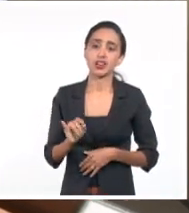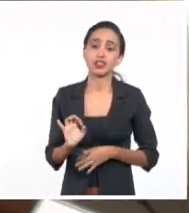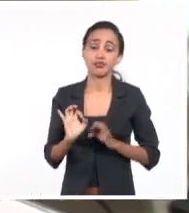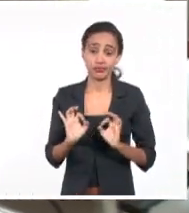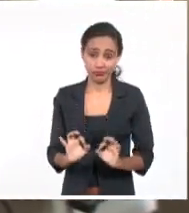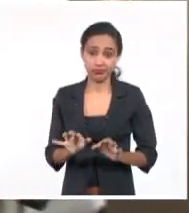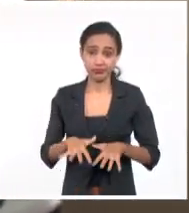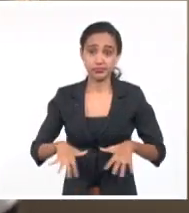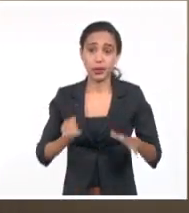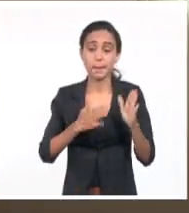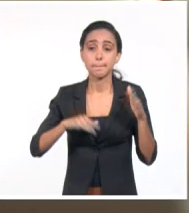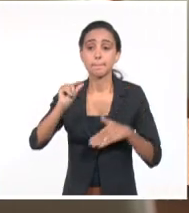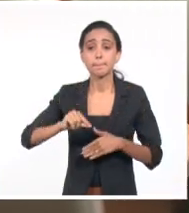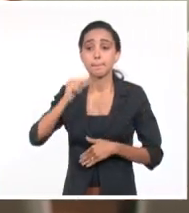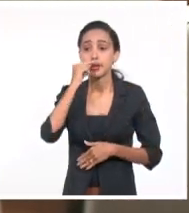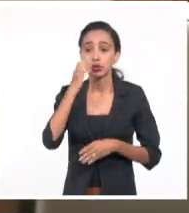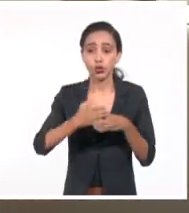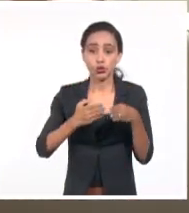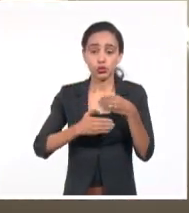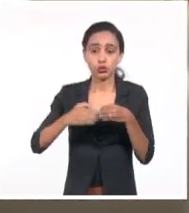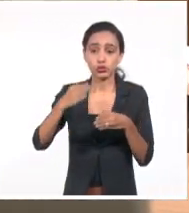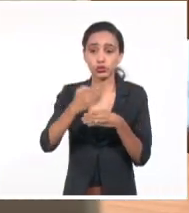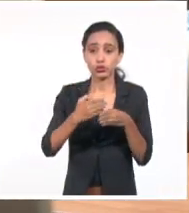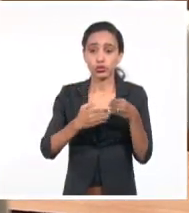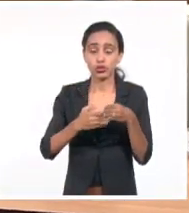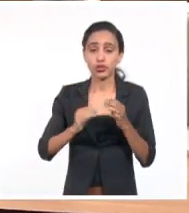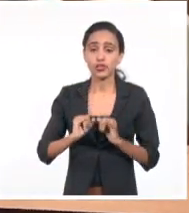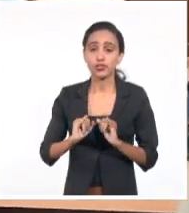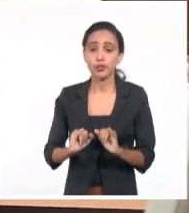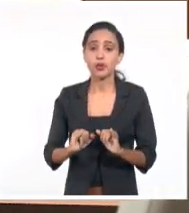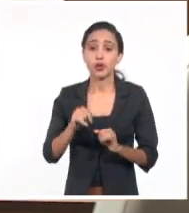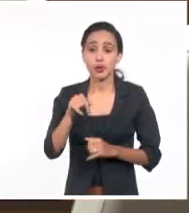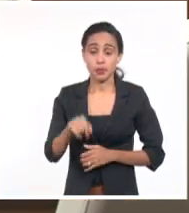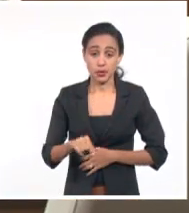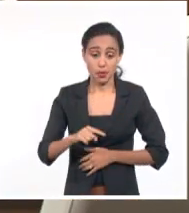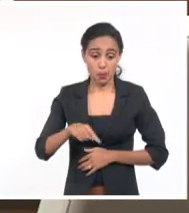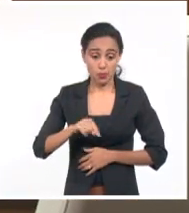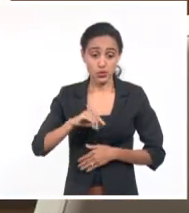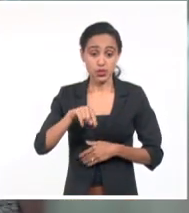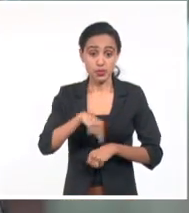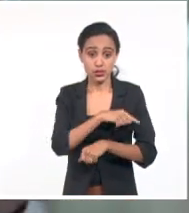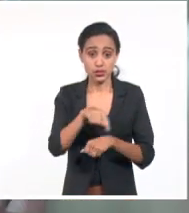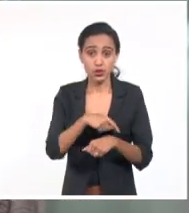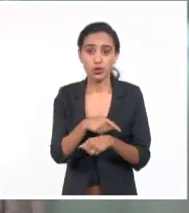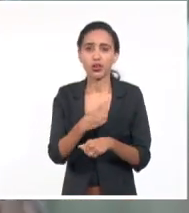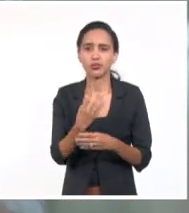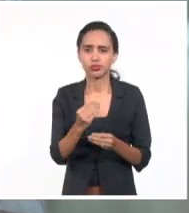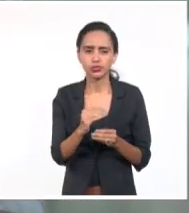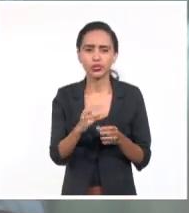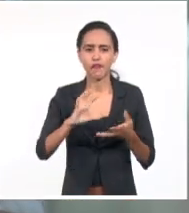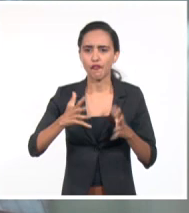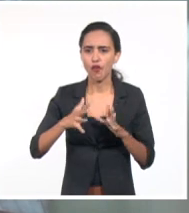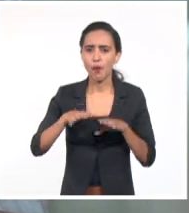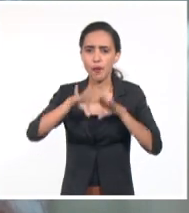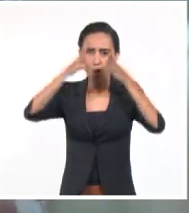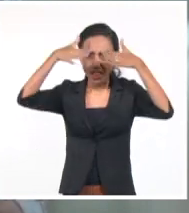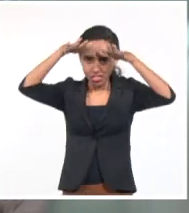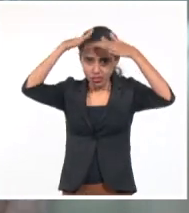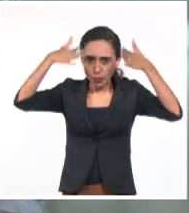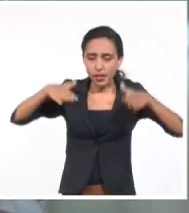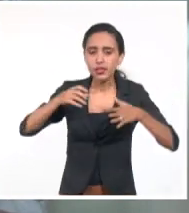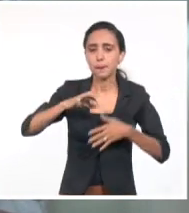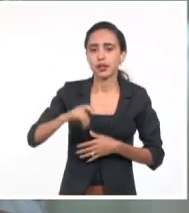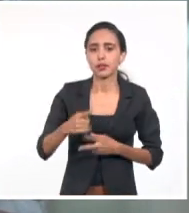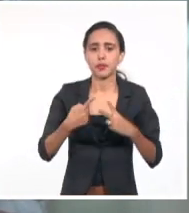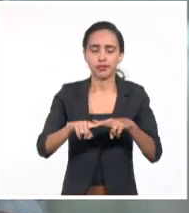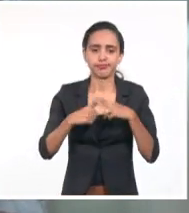ministro de la Construcción, René Mesa Villafaña, anunció la llegada en las próximas horas de varios tipos de cubiertas a Pinar del Río para su